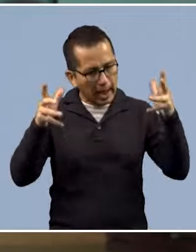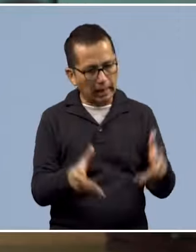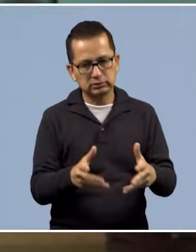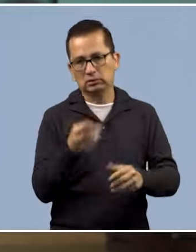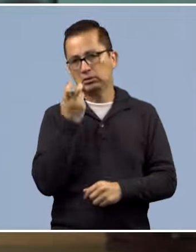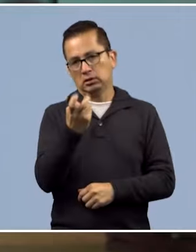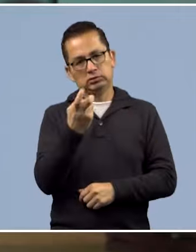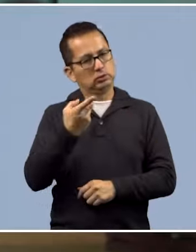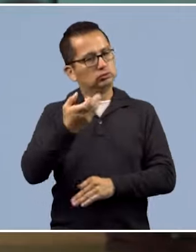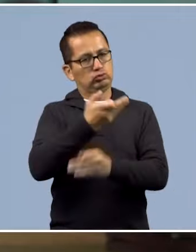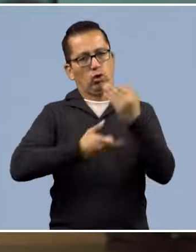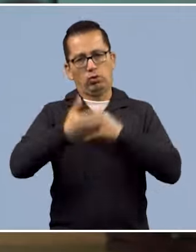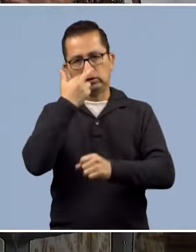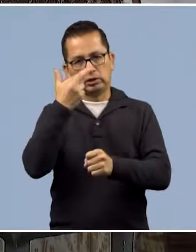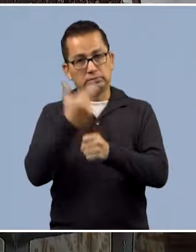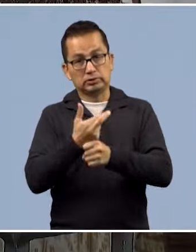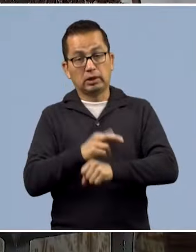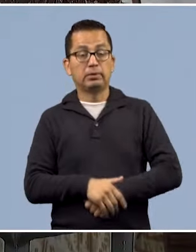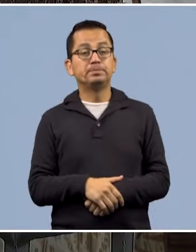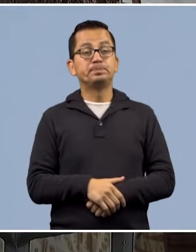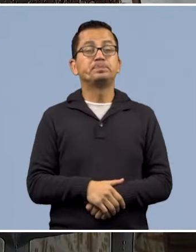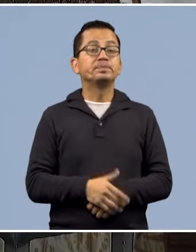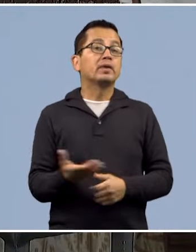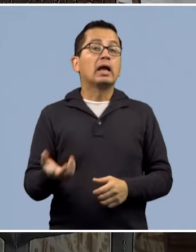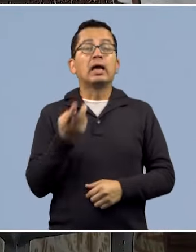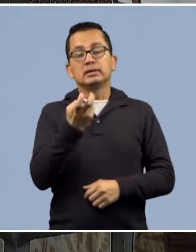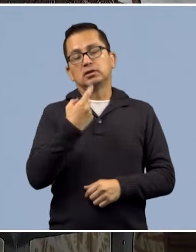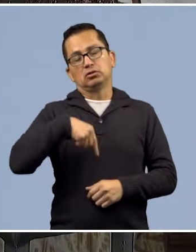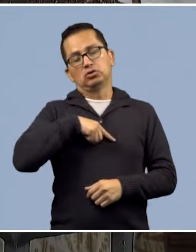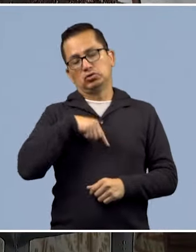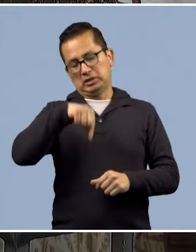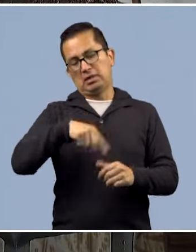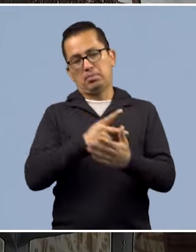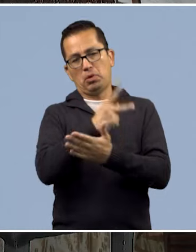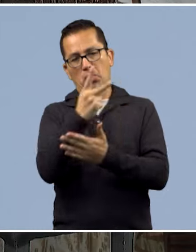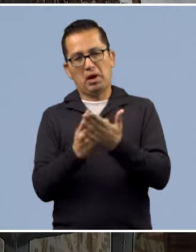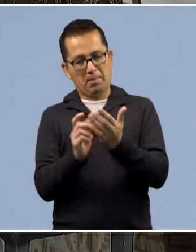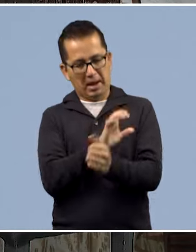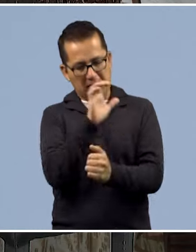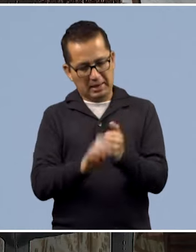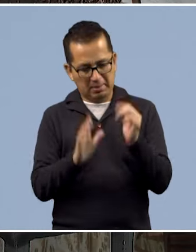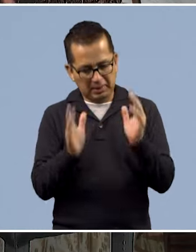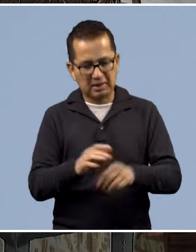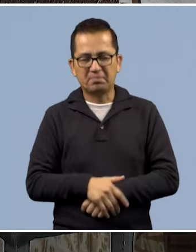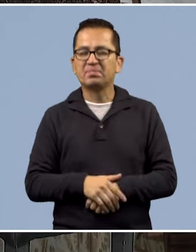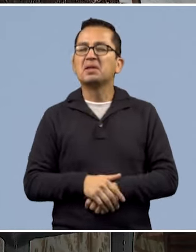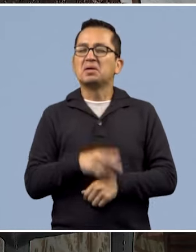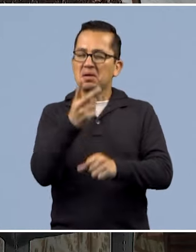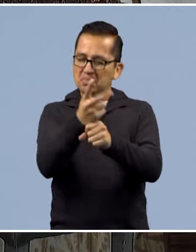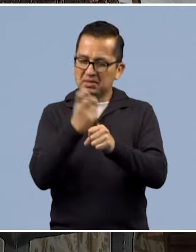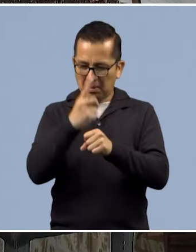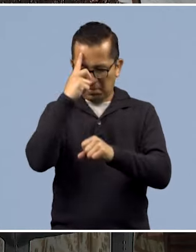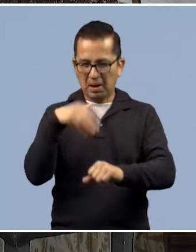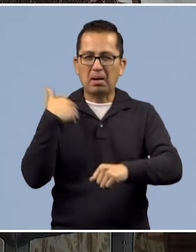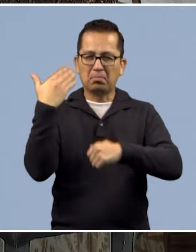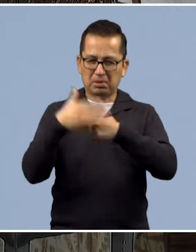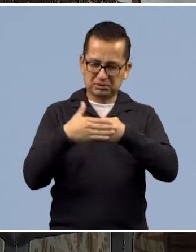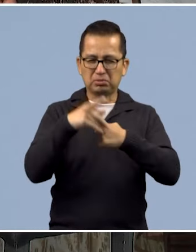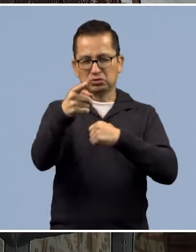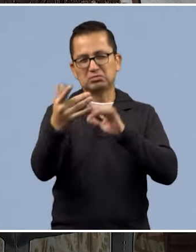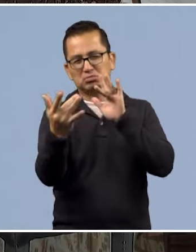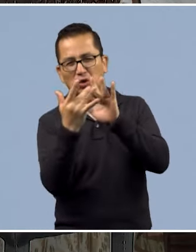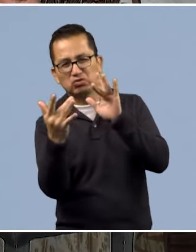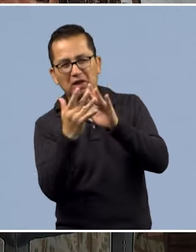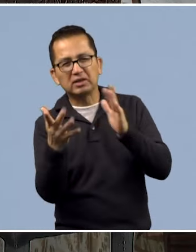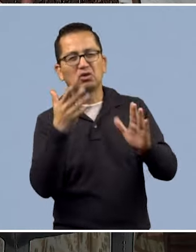definitivamente nos compete a todos. Y pues con esta información es como estamos llegando al final de nuestro programa. Los invitamos a que nos sigan en nuestras redes sociales para